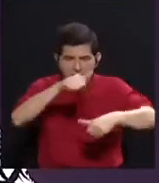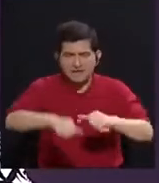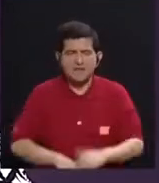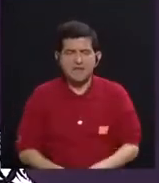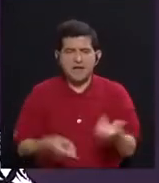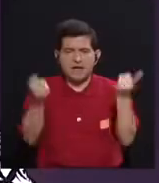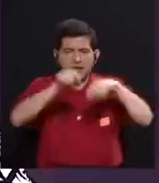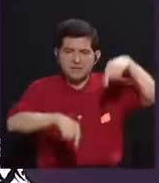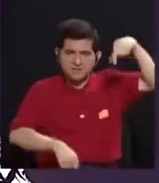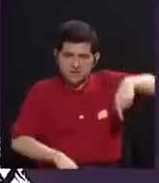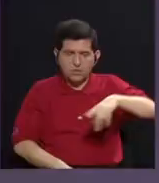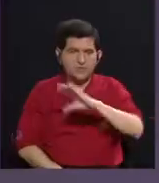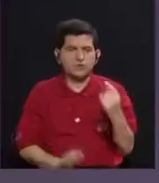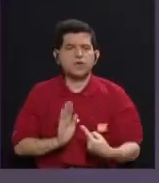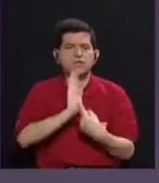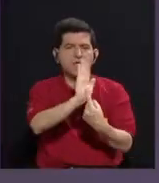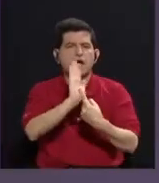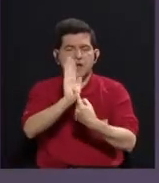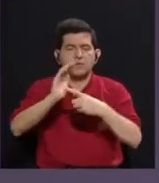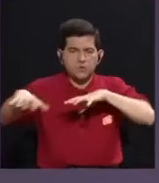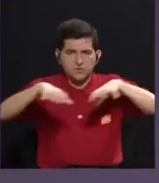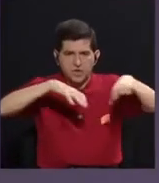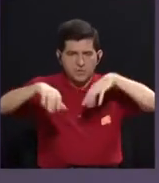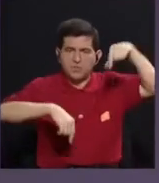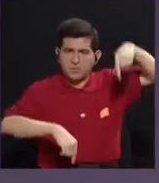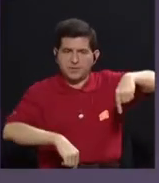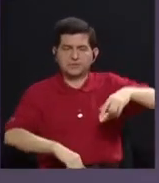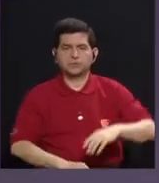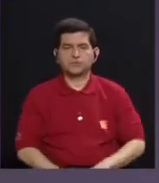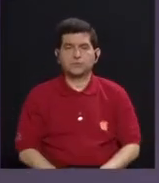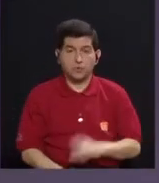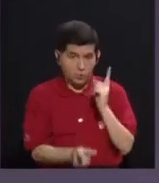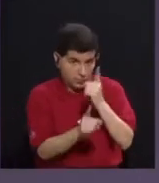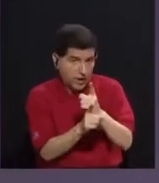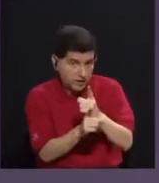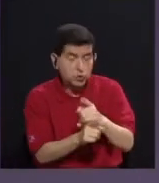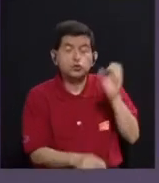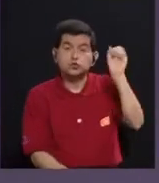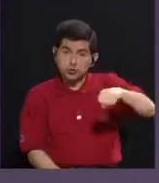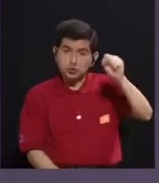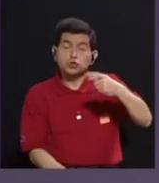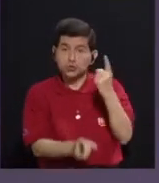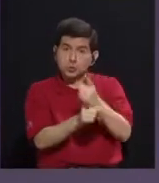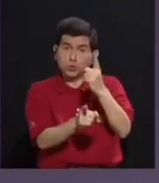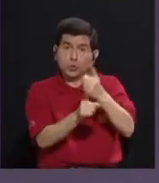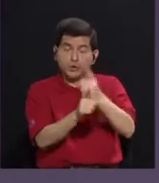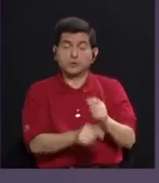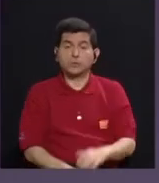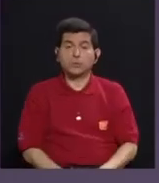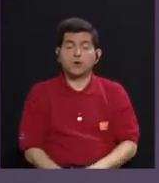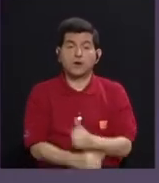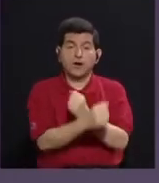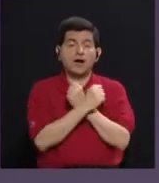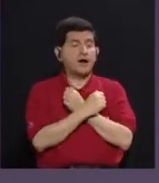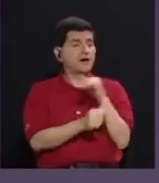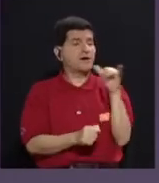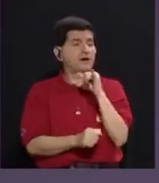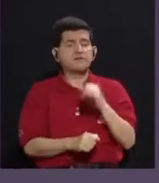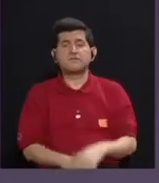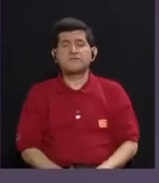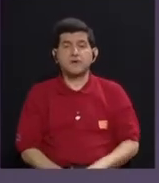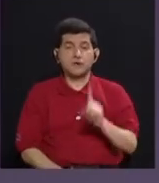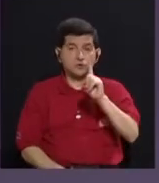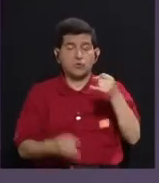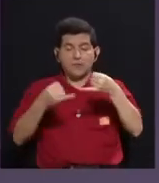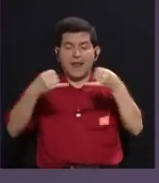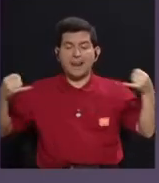en este caso, bueno, y a las manifestaciones, o al movimiento queer. ¿Es así? Sí, sí, sí, sí. El afecto también es una línea de